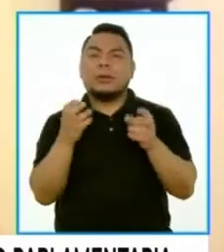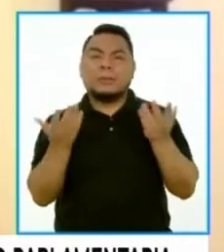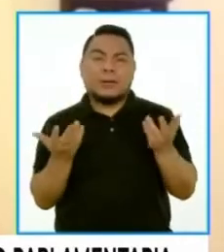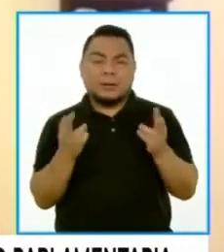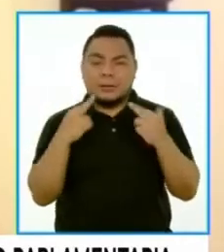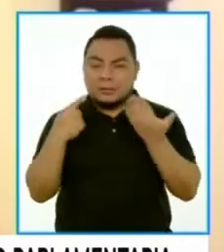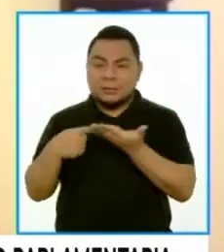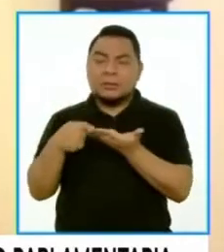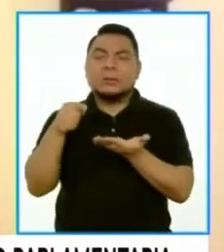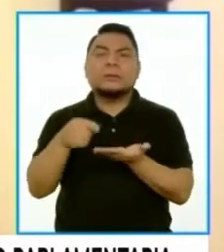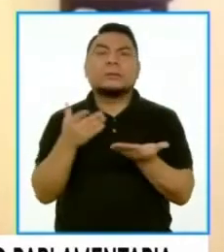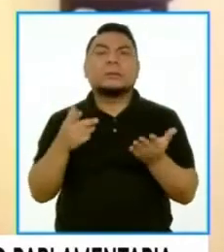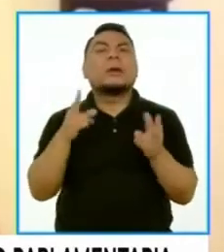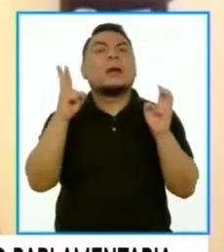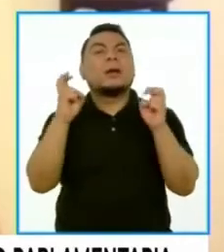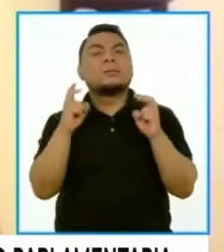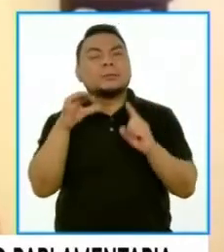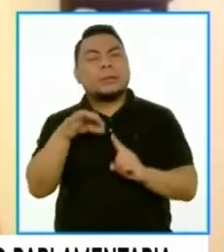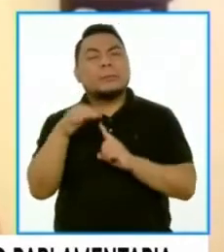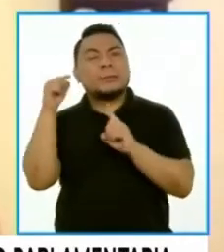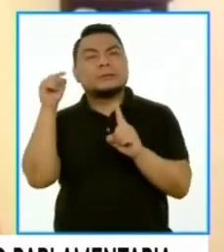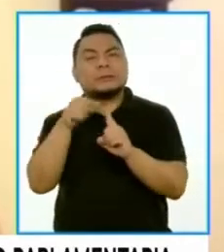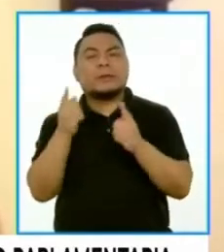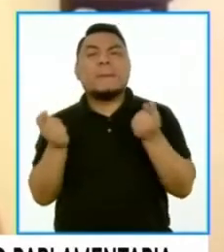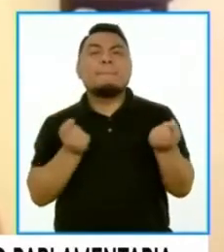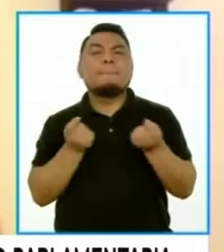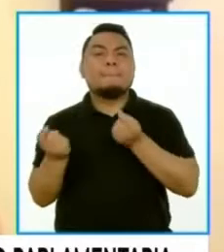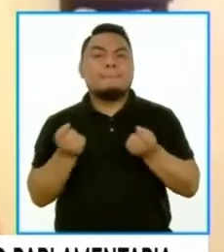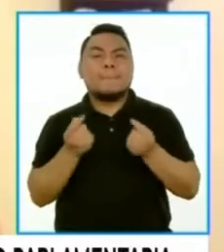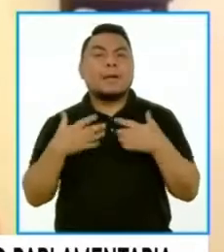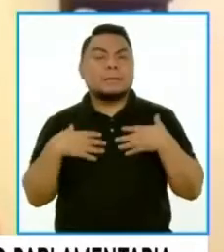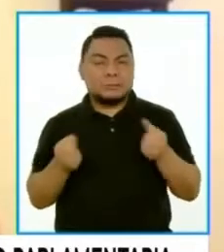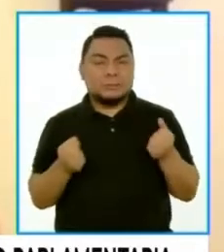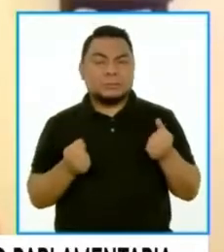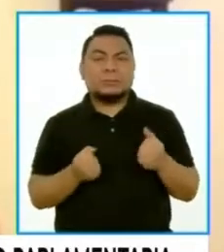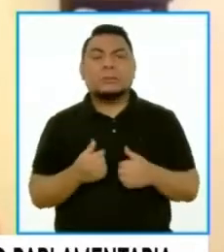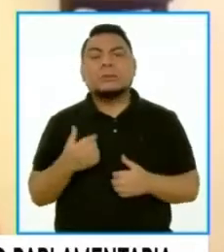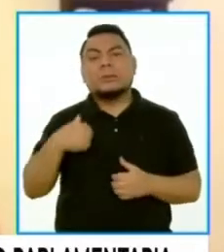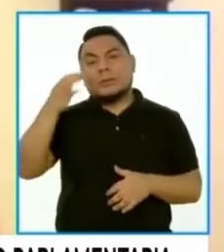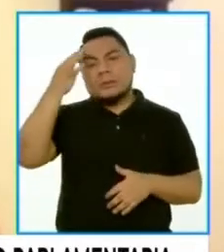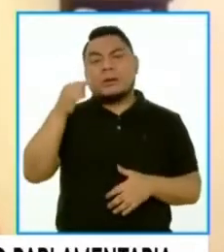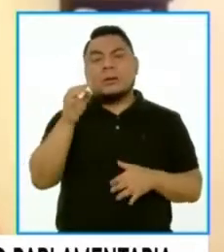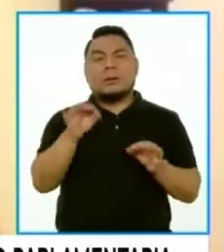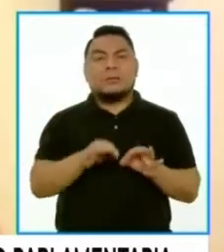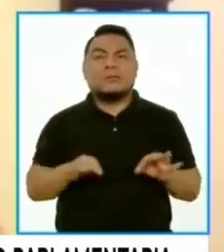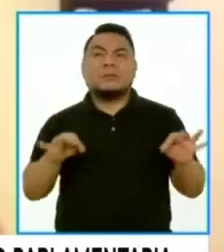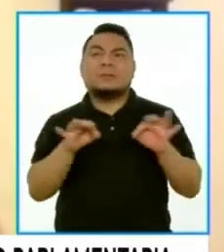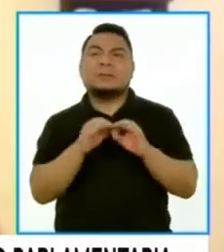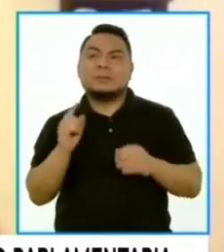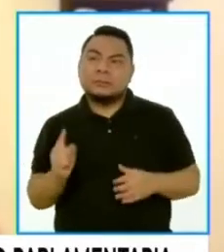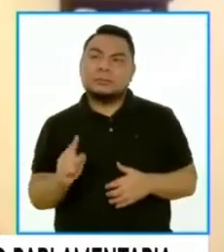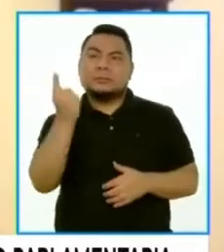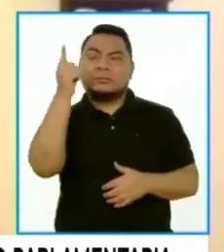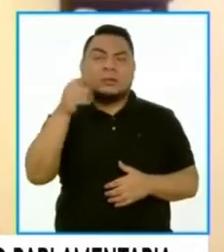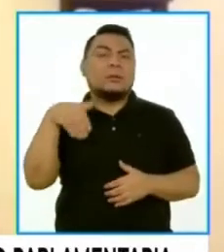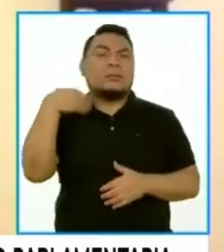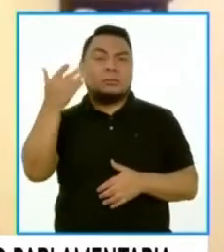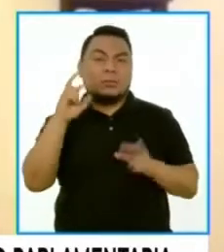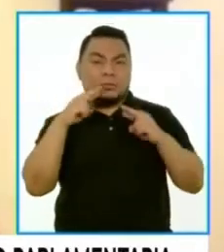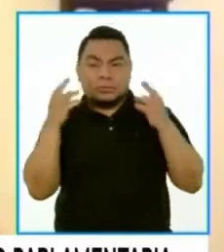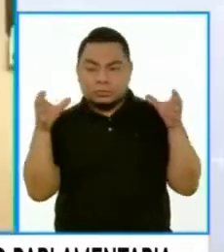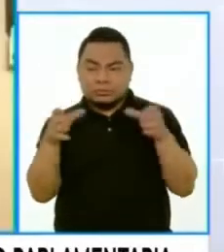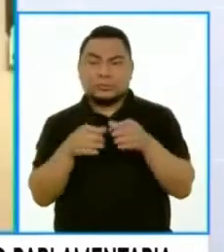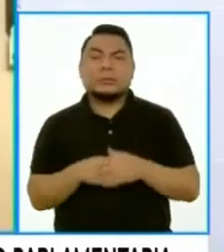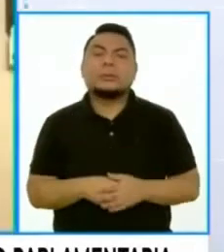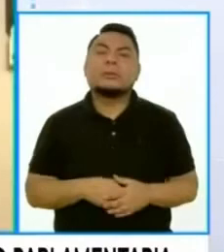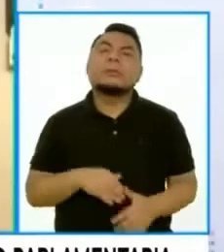asuntos específicos del manejo de la salud que creo que va a ser fundamental que prioricemos en el próximo pleno